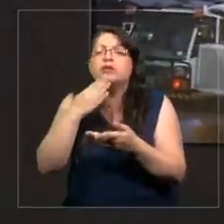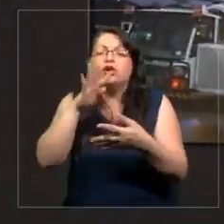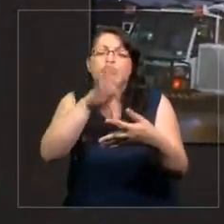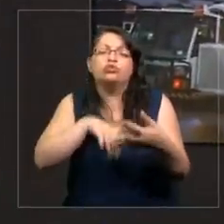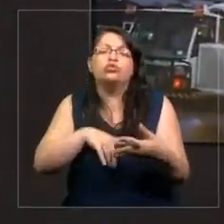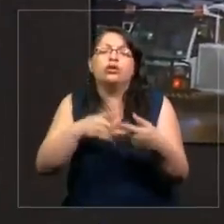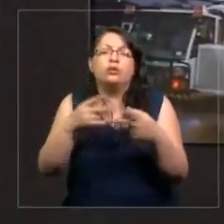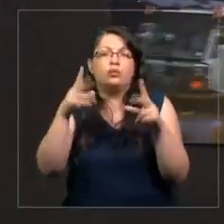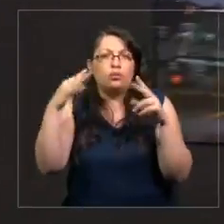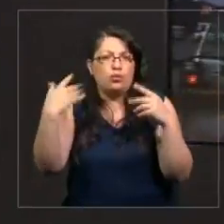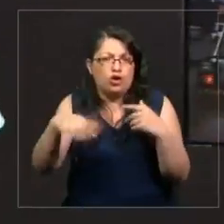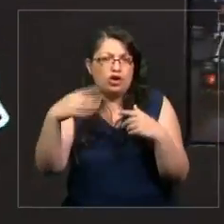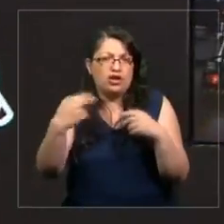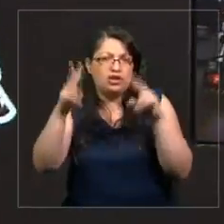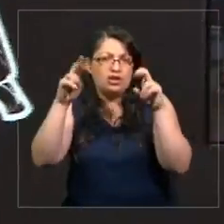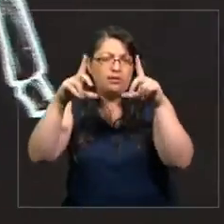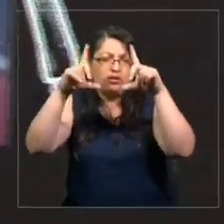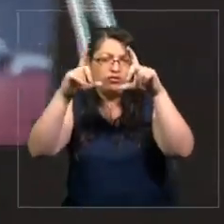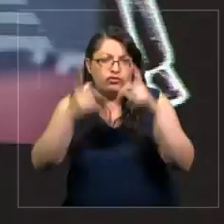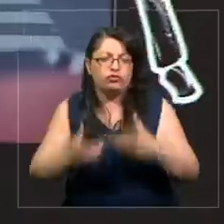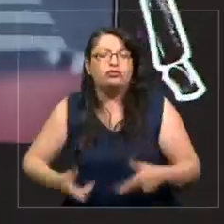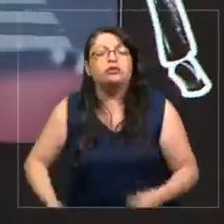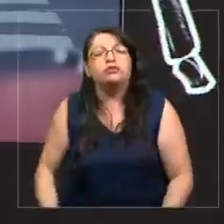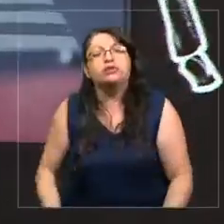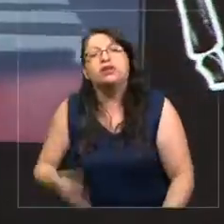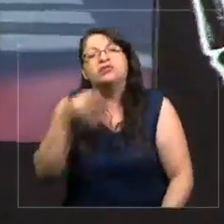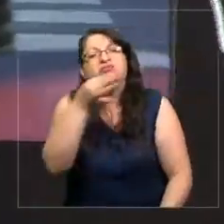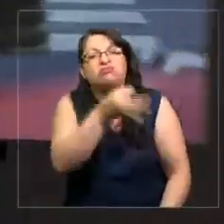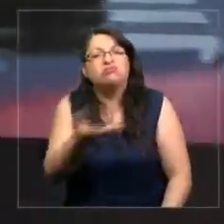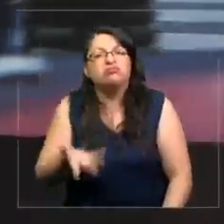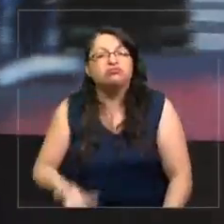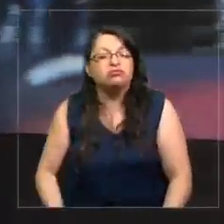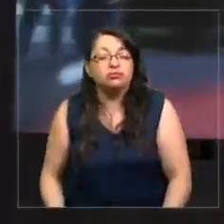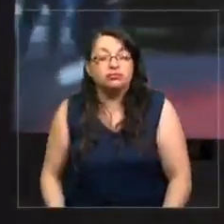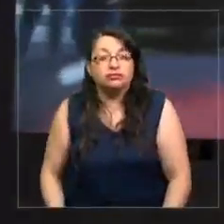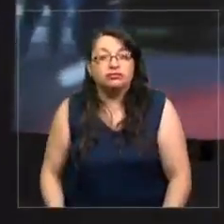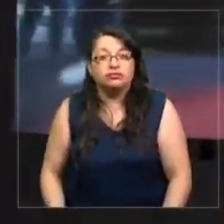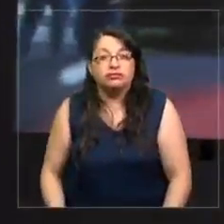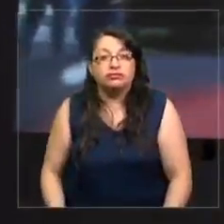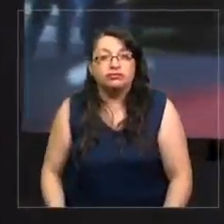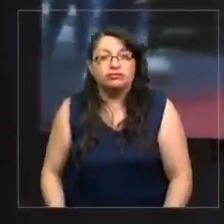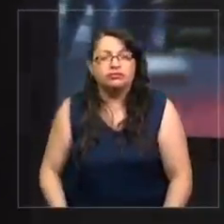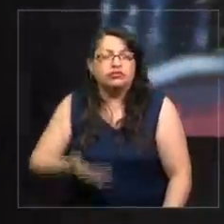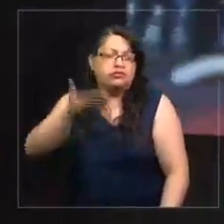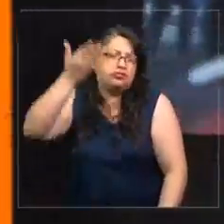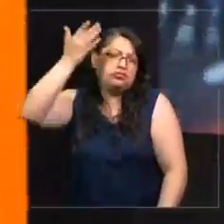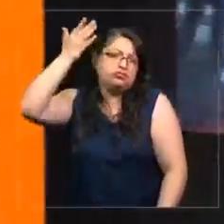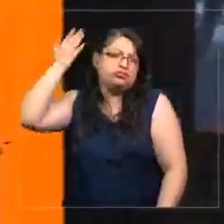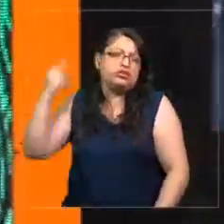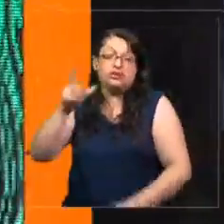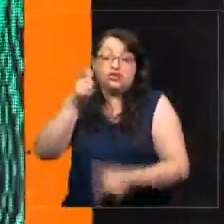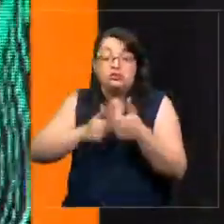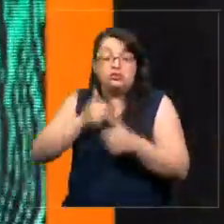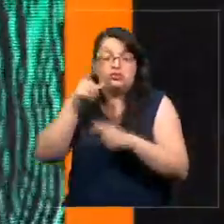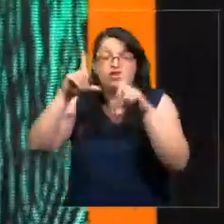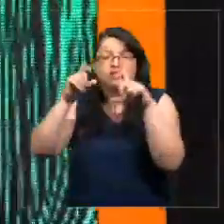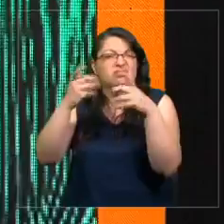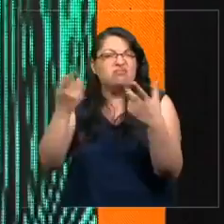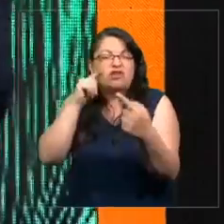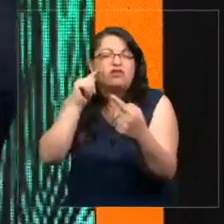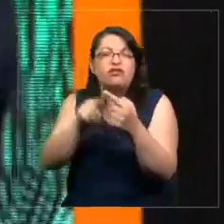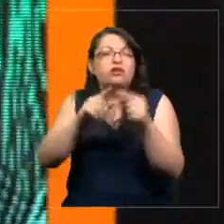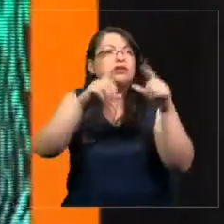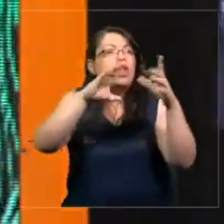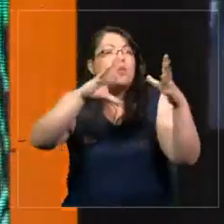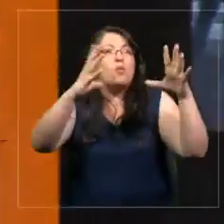fotografía que se llama Ensayo sobre la fotografía, nos dice, desde un comienzo los fotógrafos se impusieron la tarea de registrar un